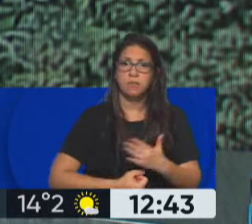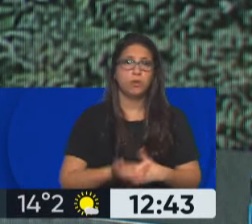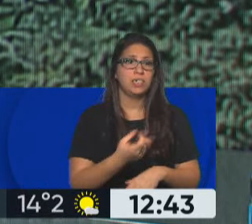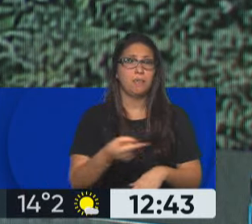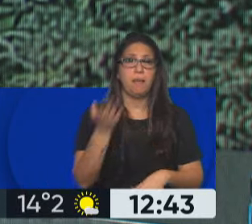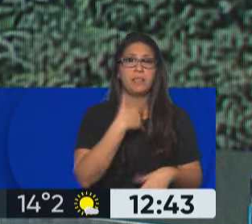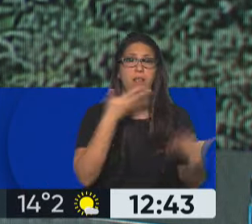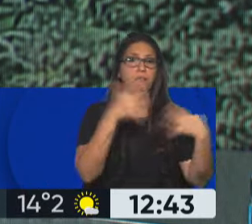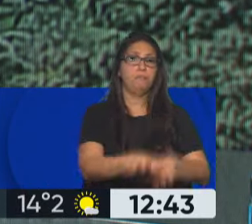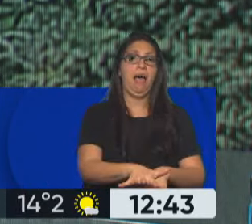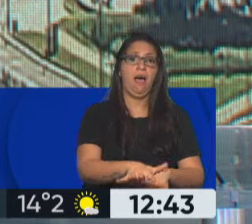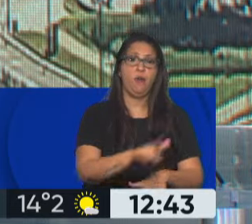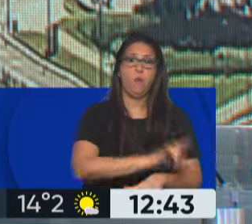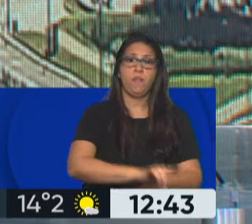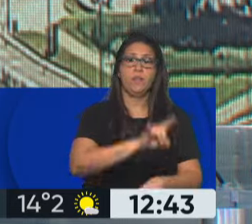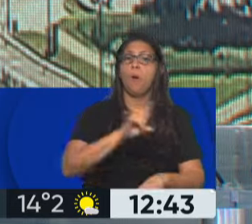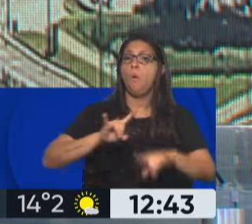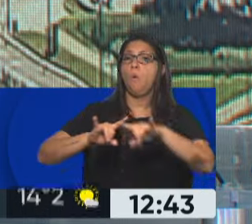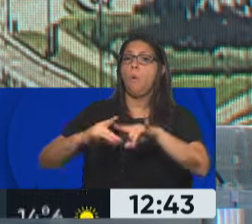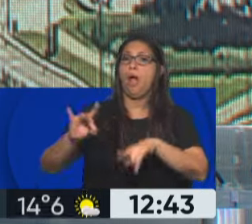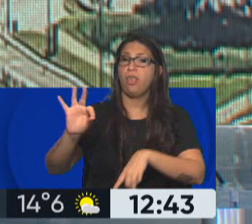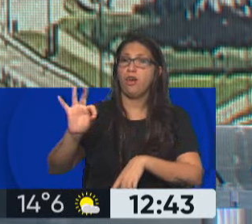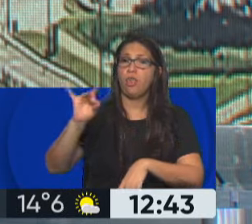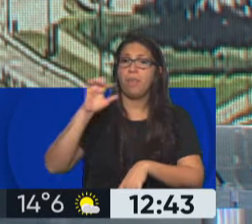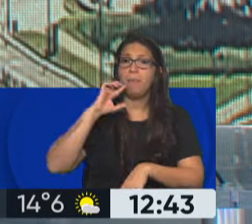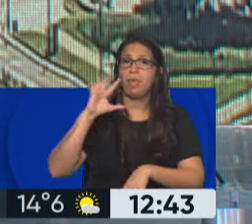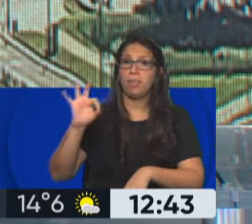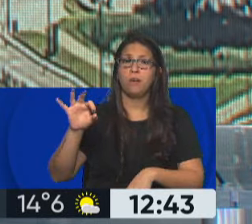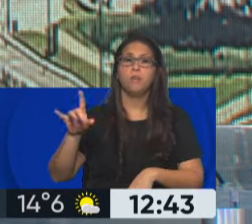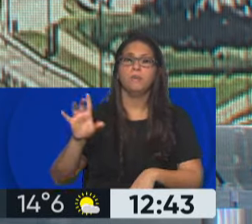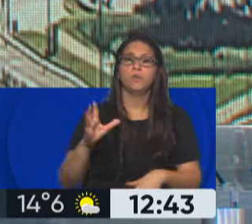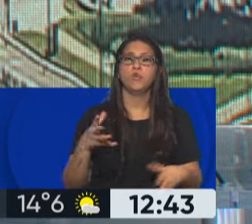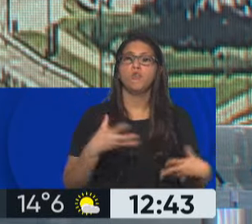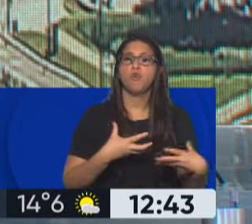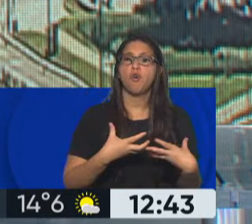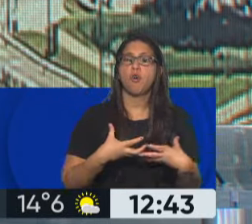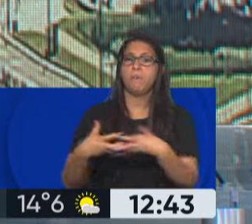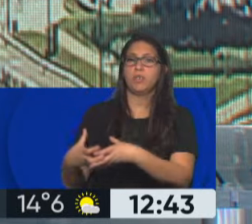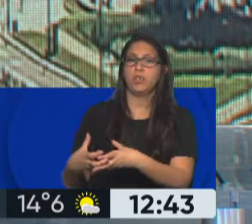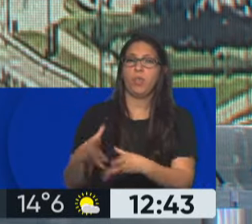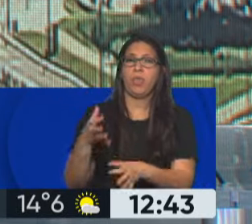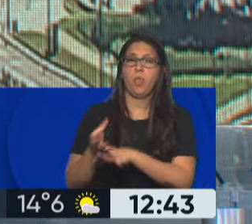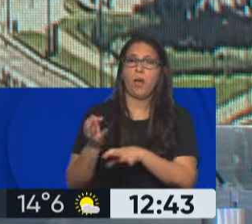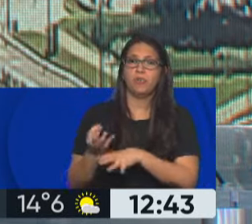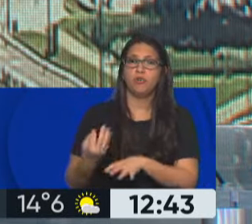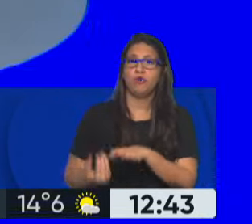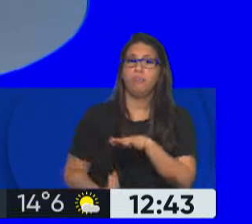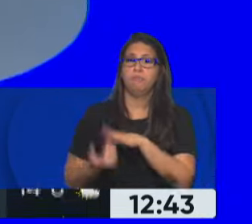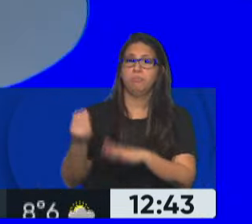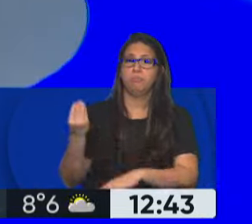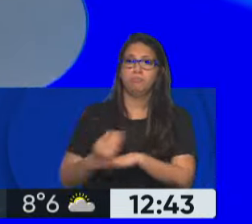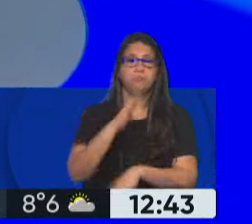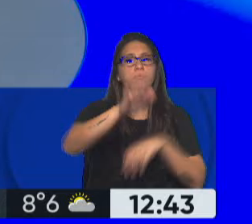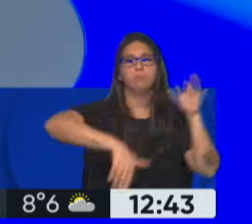bastante importante en las universidades. Guado de Pedro asumió la Estratégica Comisión de Educación la semana pasada. Convocó ya a un plenario